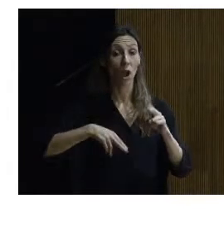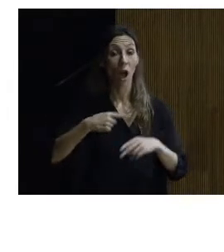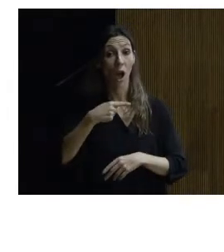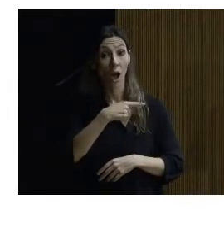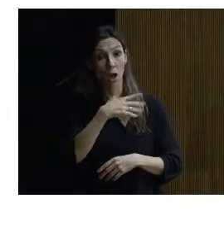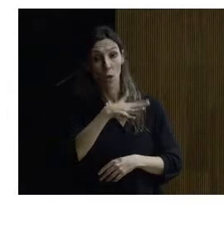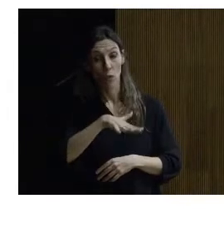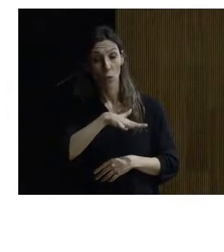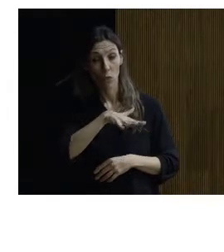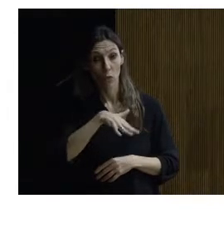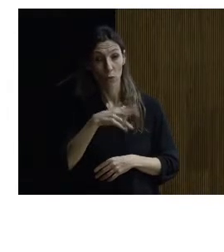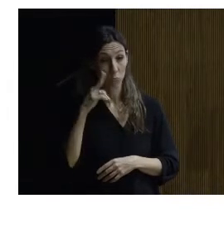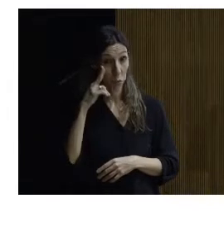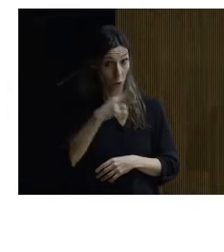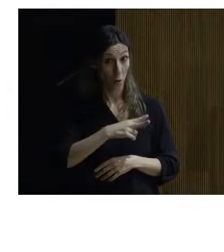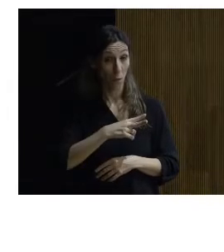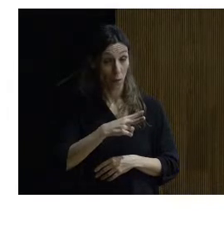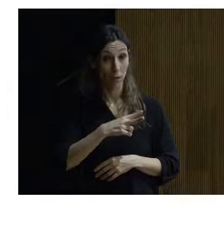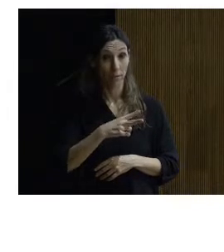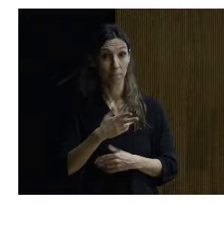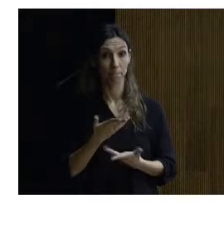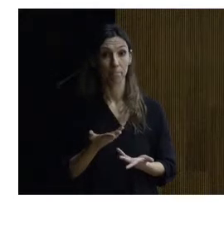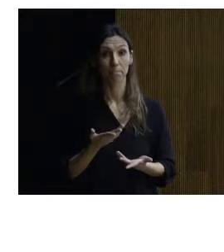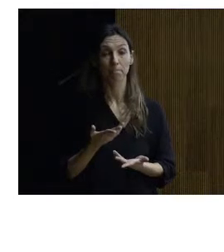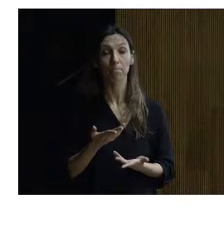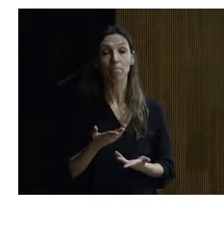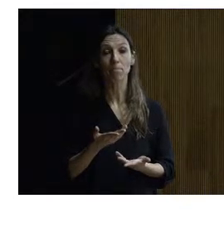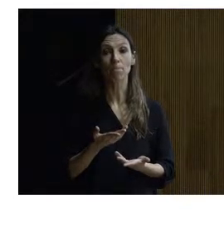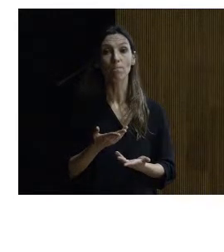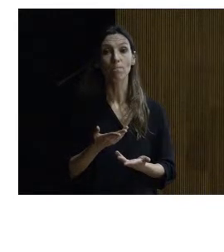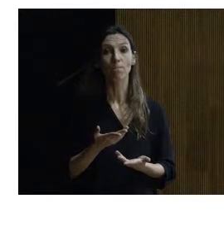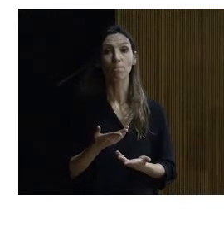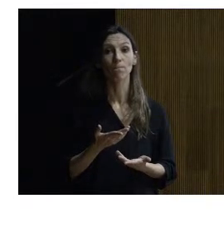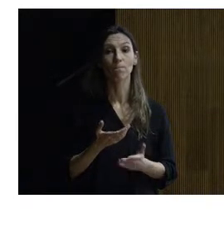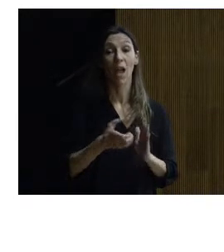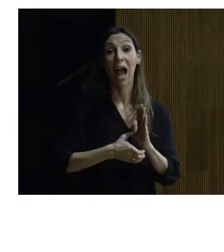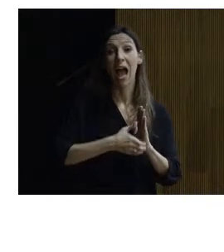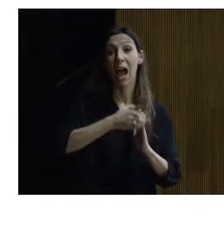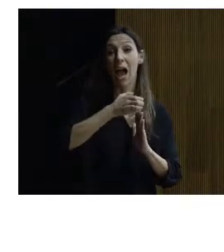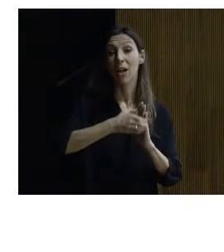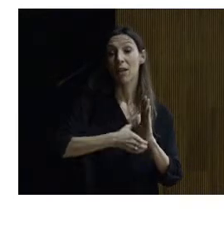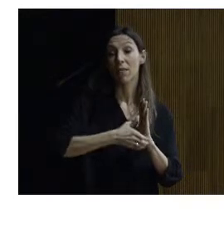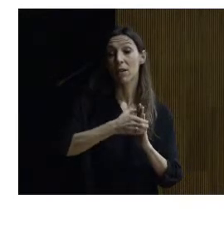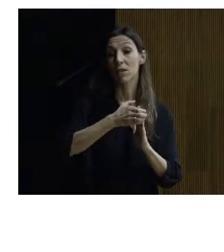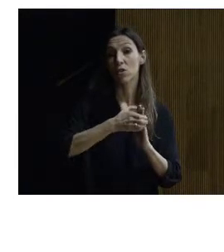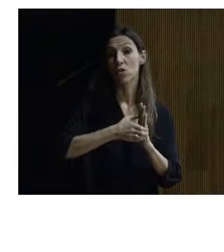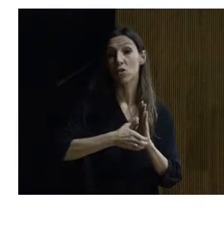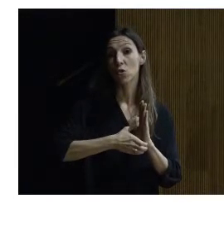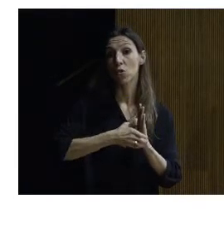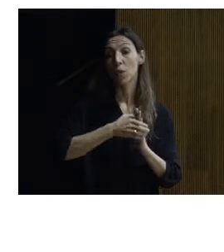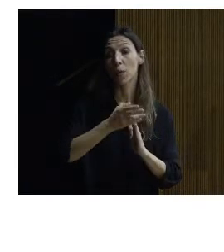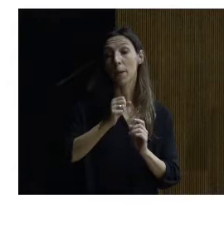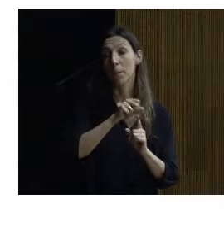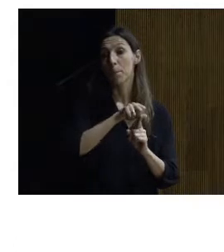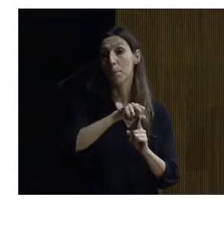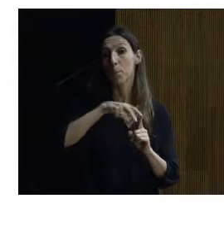parte lo veis aquí a ver si veo aquí un ascensor para digamos era desde un punto